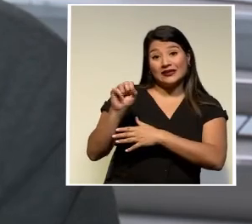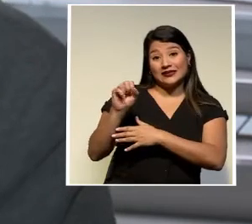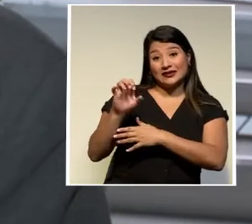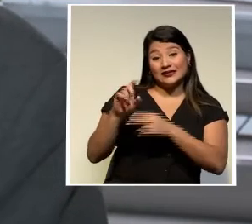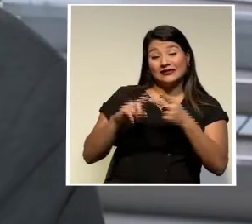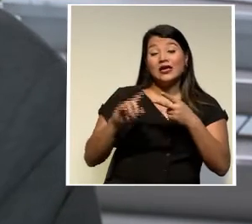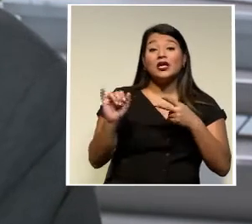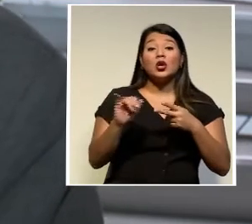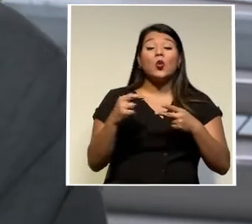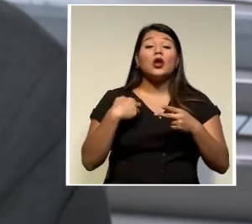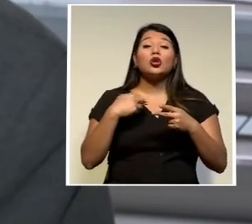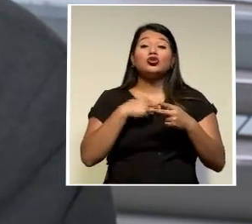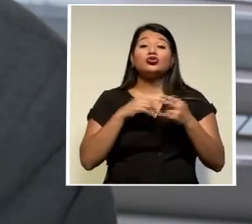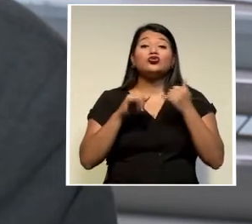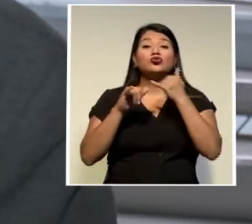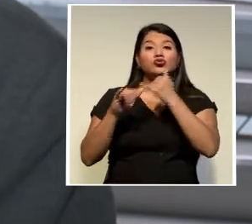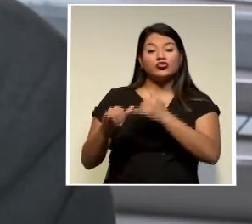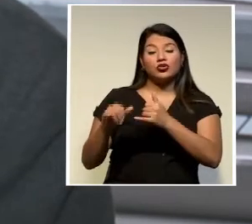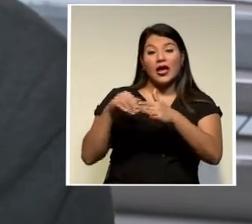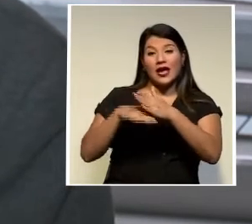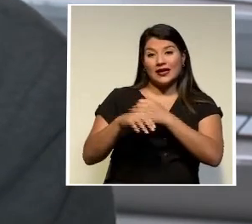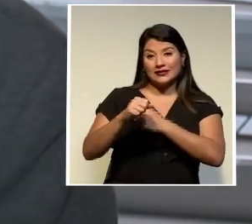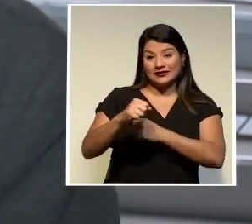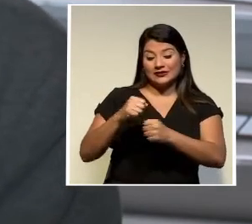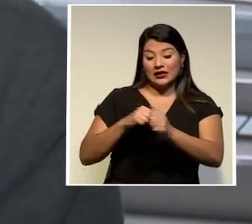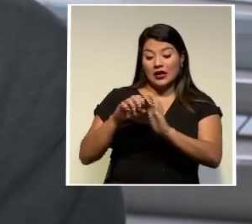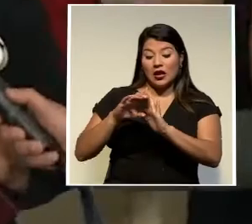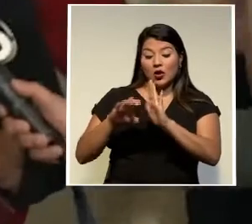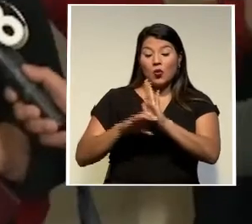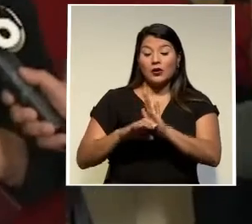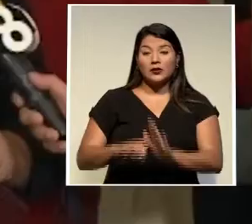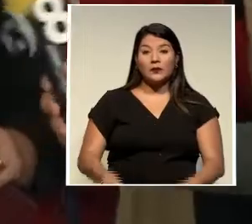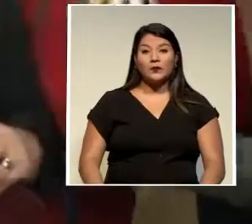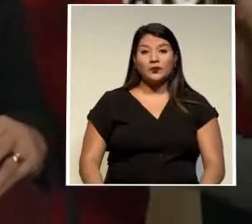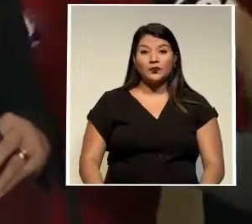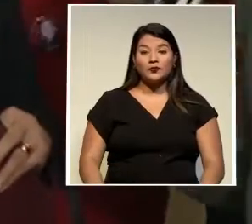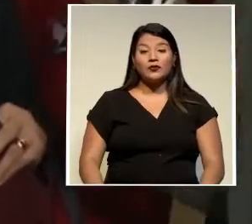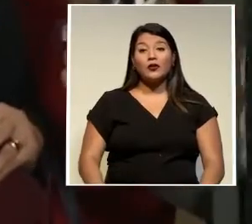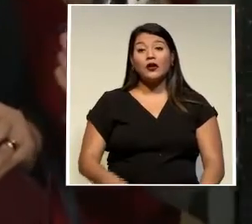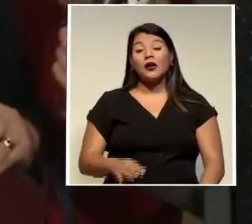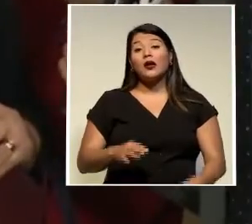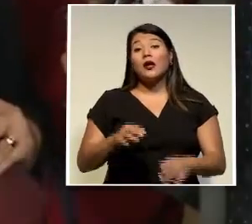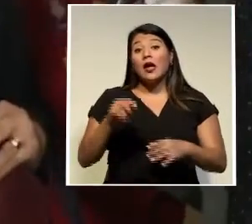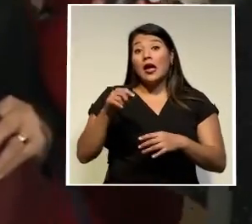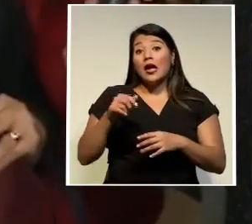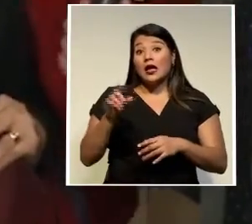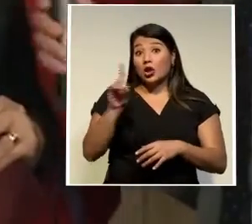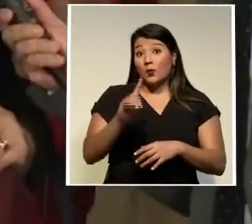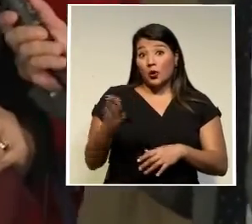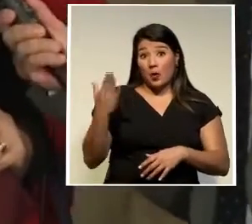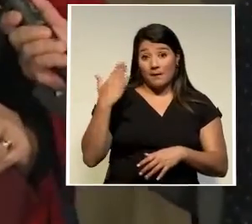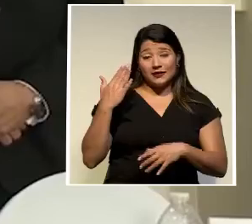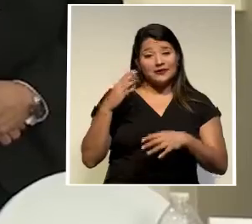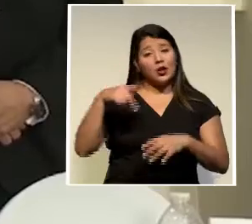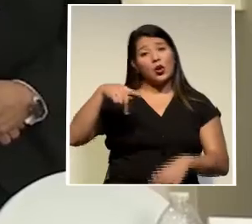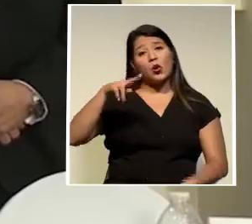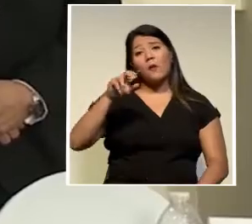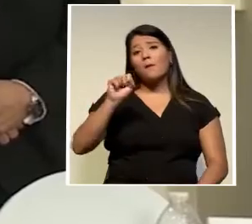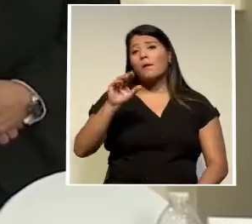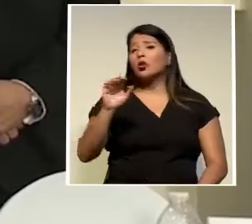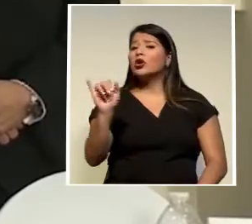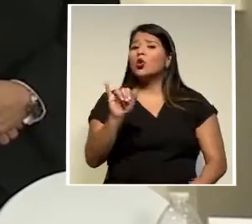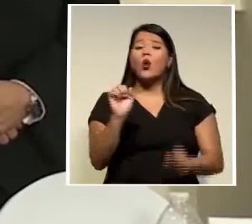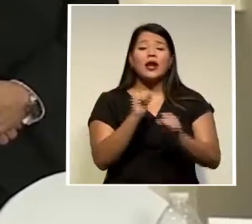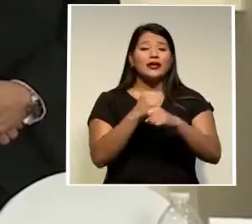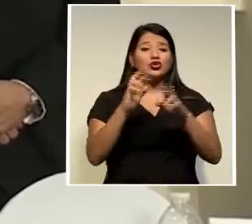estamos procediendo a presentar un recurso de amparo ante la sala constitucional pese a lo sucedido este domingo la unidad realizó sus asambleas